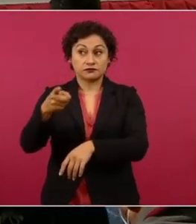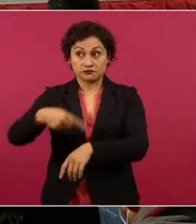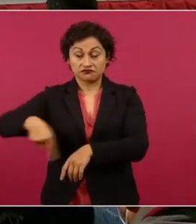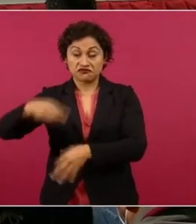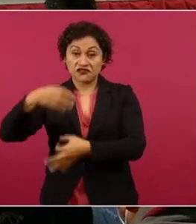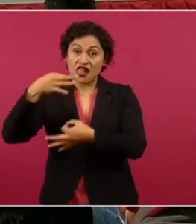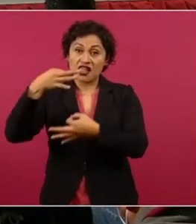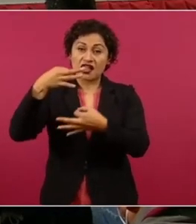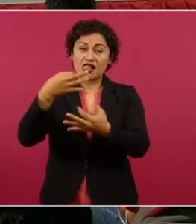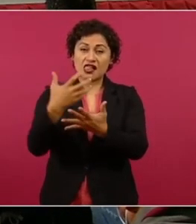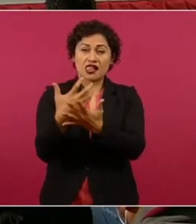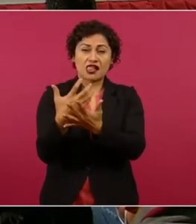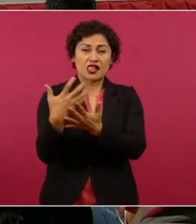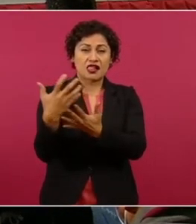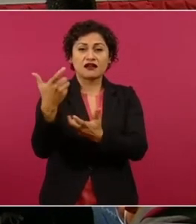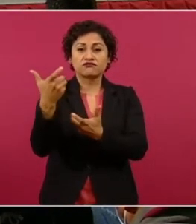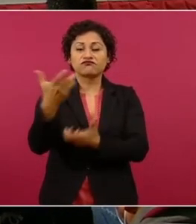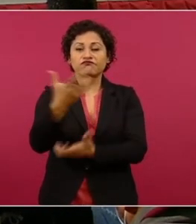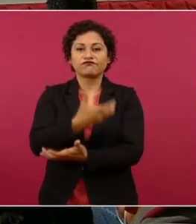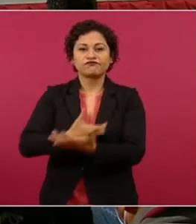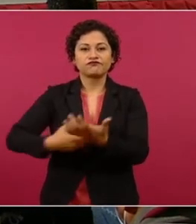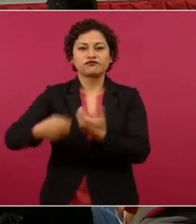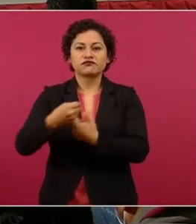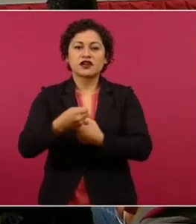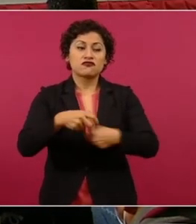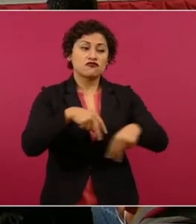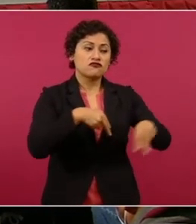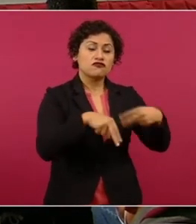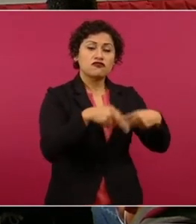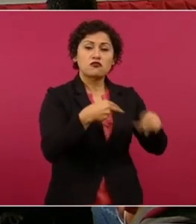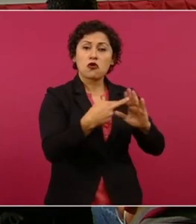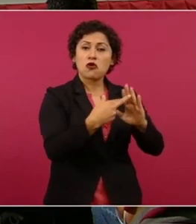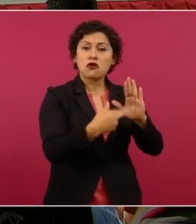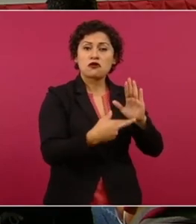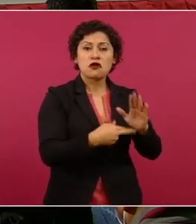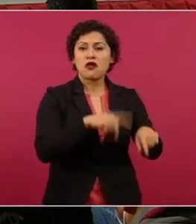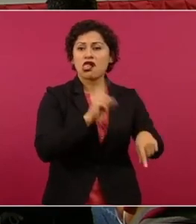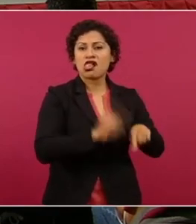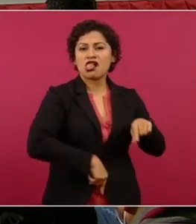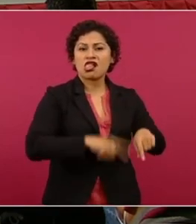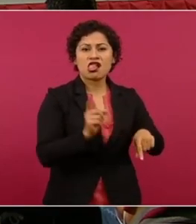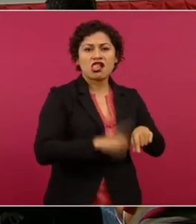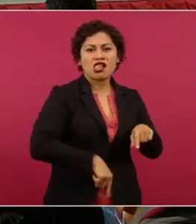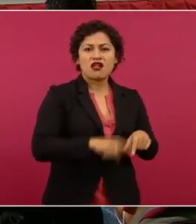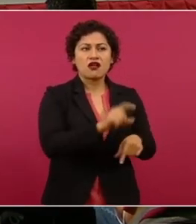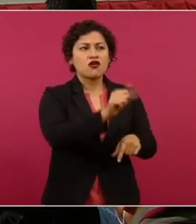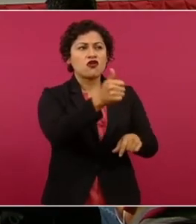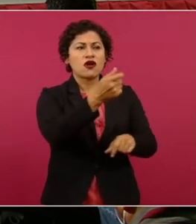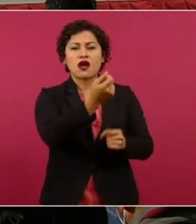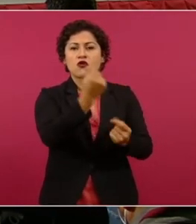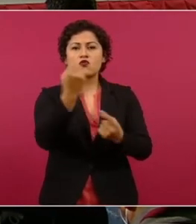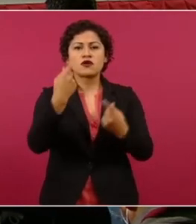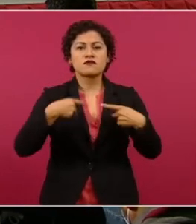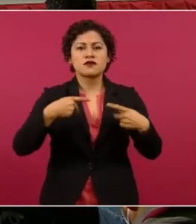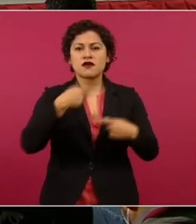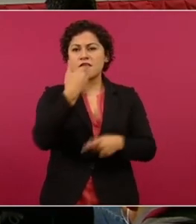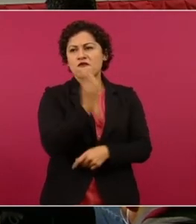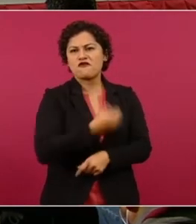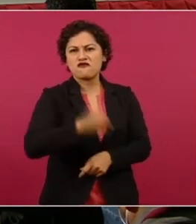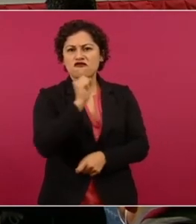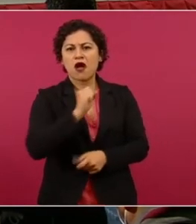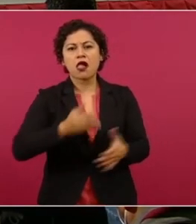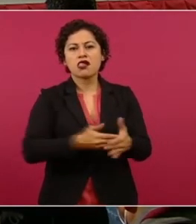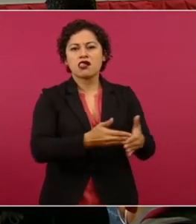los ha llevado a romper las reglas de competencia, a cerrarle el paso a talentos e incluso a incurrir en